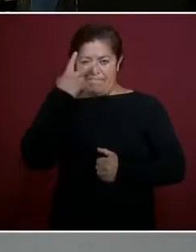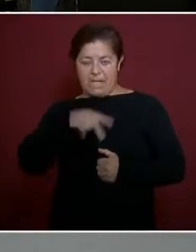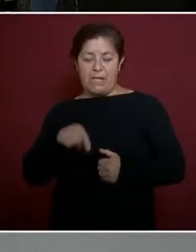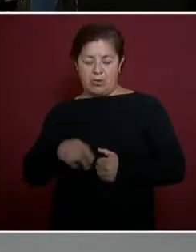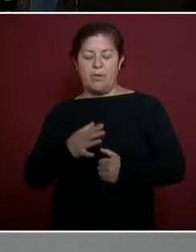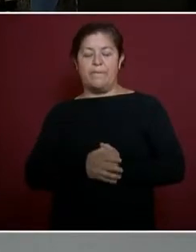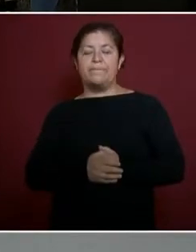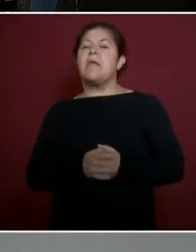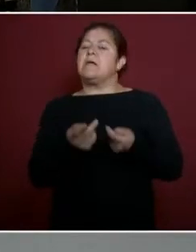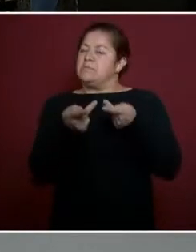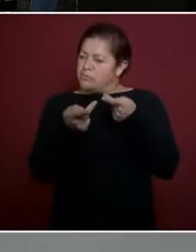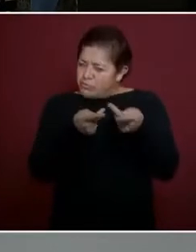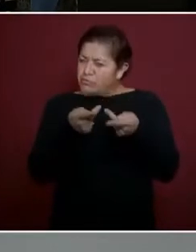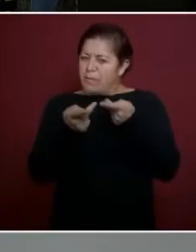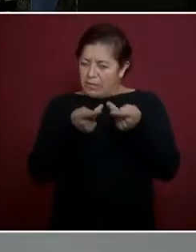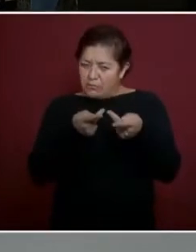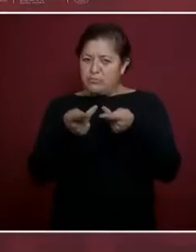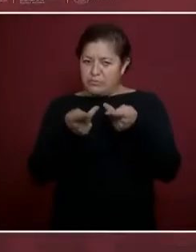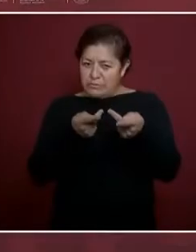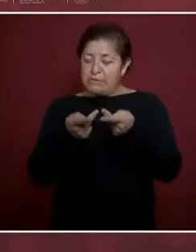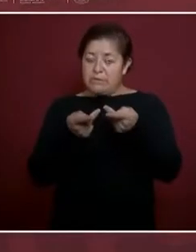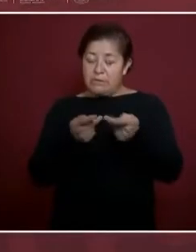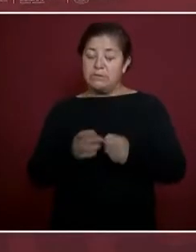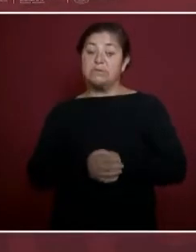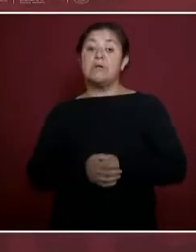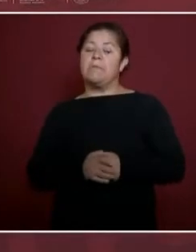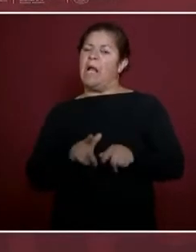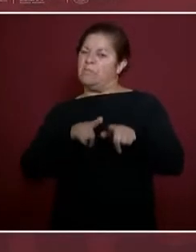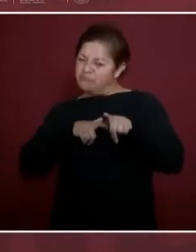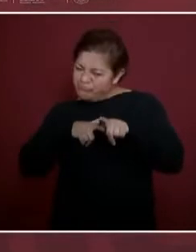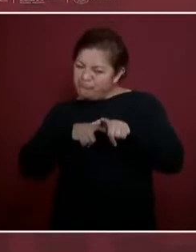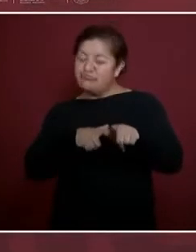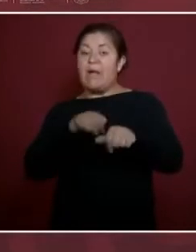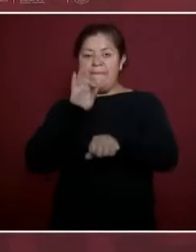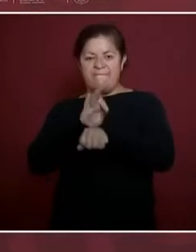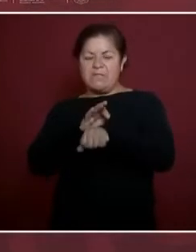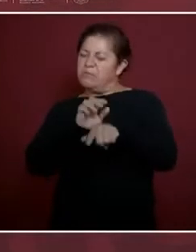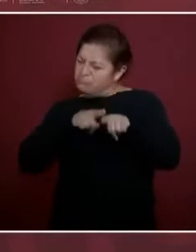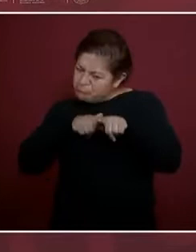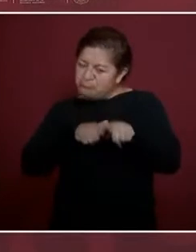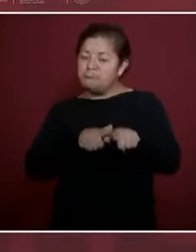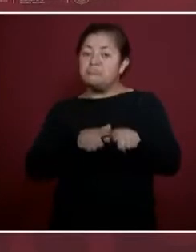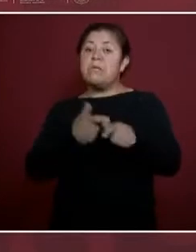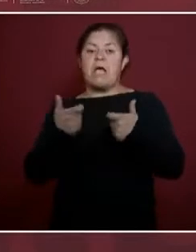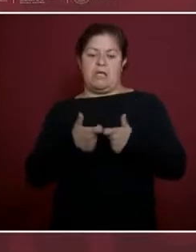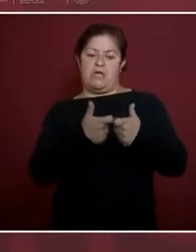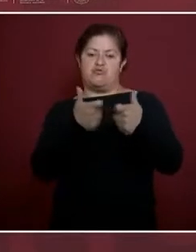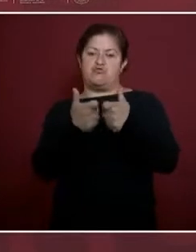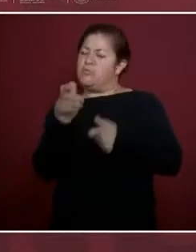para seguir defendiendo la economía popular.